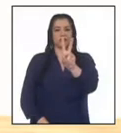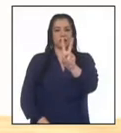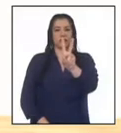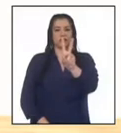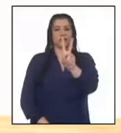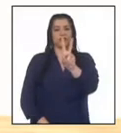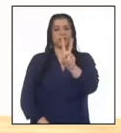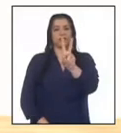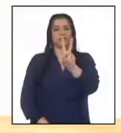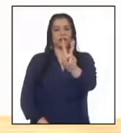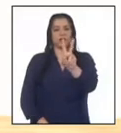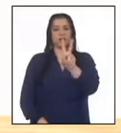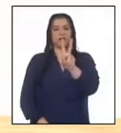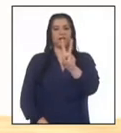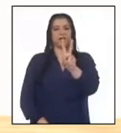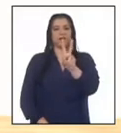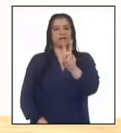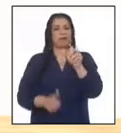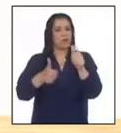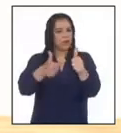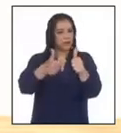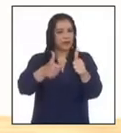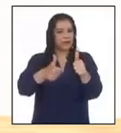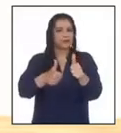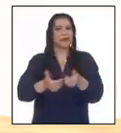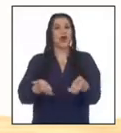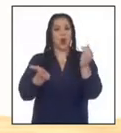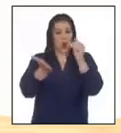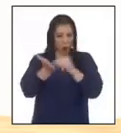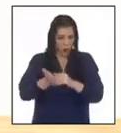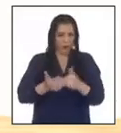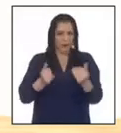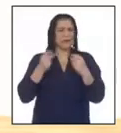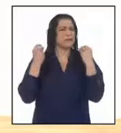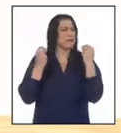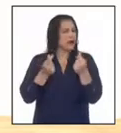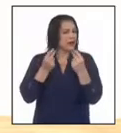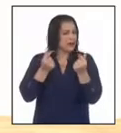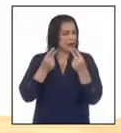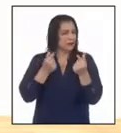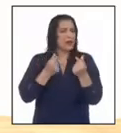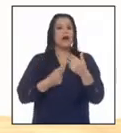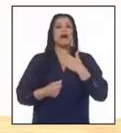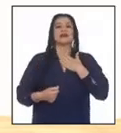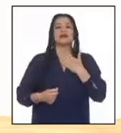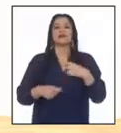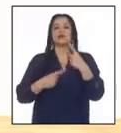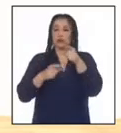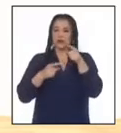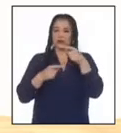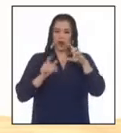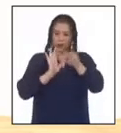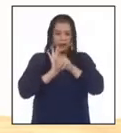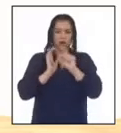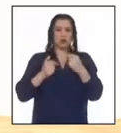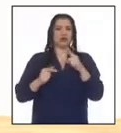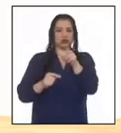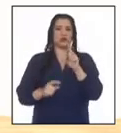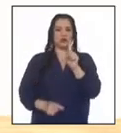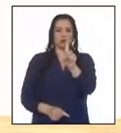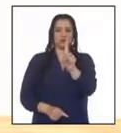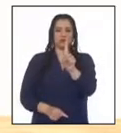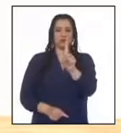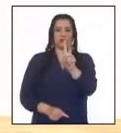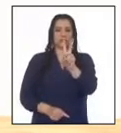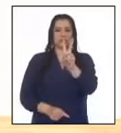dos, dos, Bien. Una vez más. Un poco más rápido. Ahora solo lo voy a decir. Lo vas a hacer tú en tu casa. Uno,